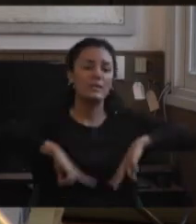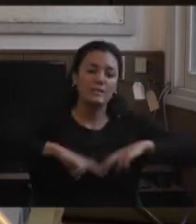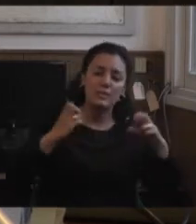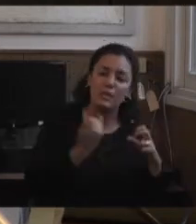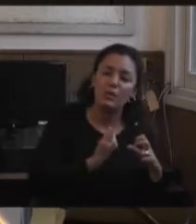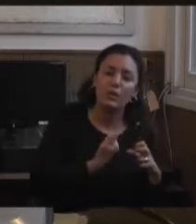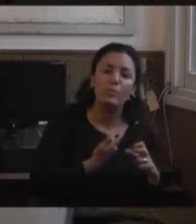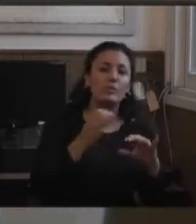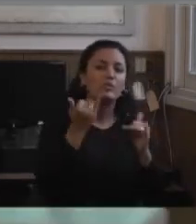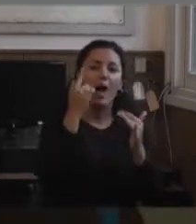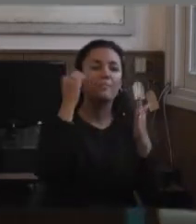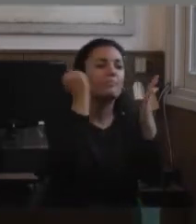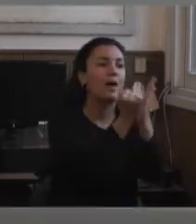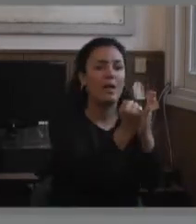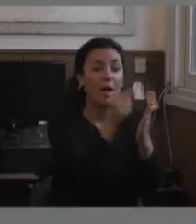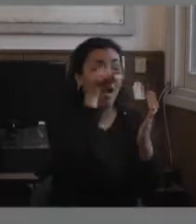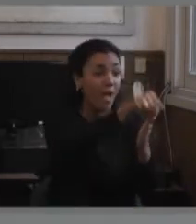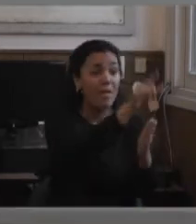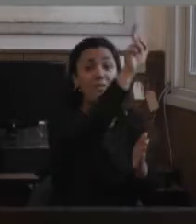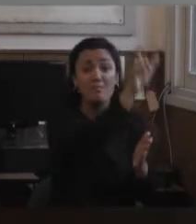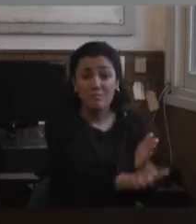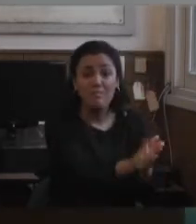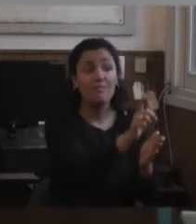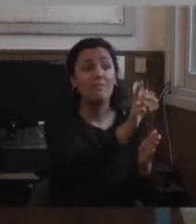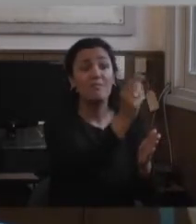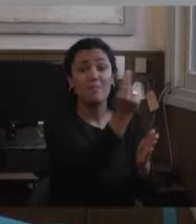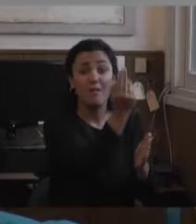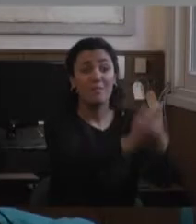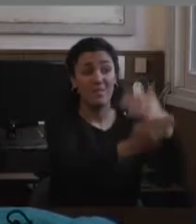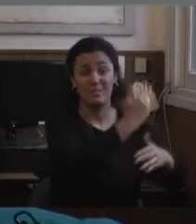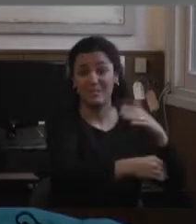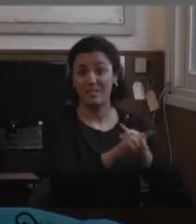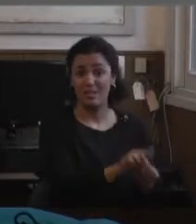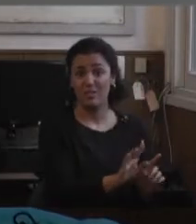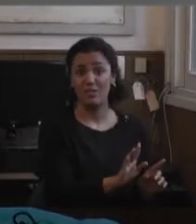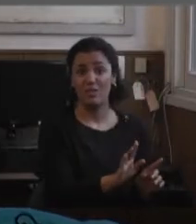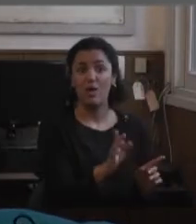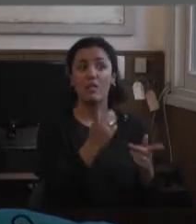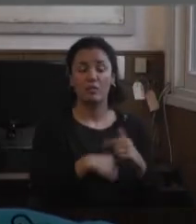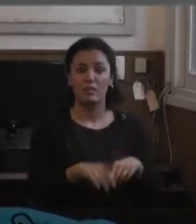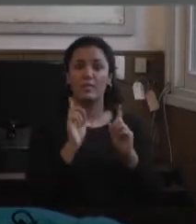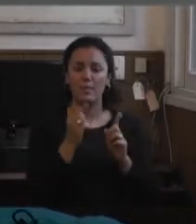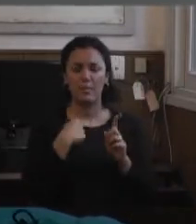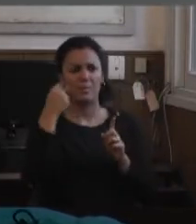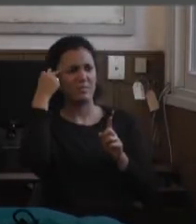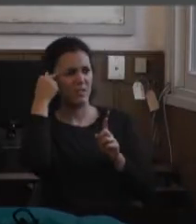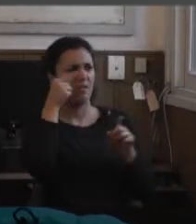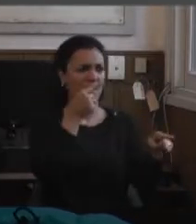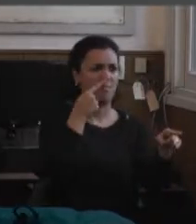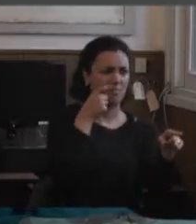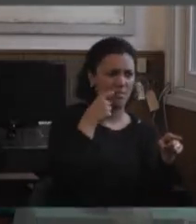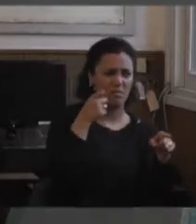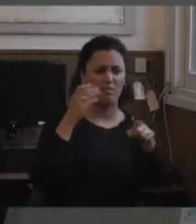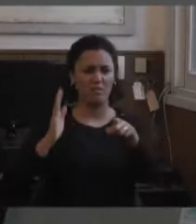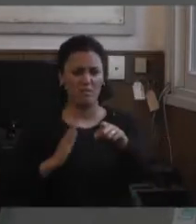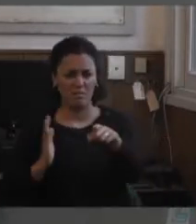identificado, donde hay un baño para discapacitados, pero la lectura que uno también puede hacer es, hay baños para varones, para mujeres y discapacitados. Es decir,